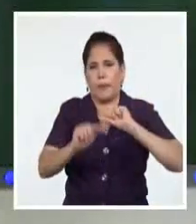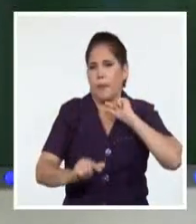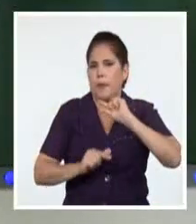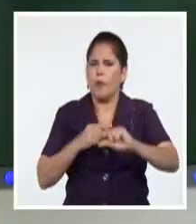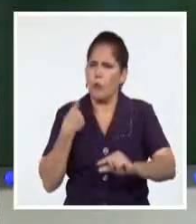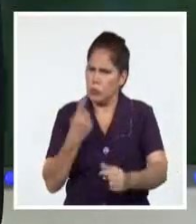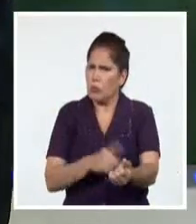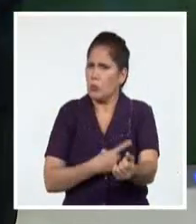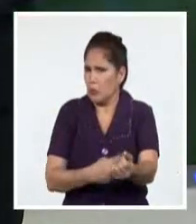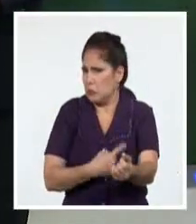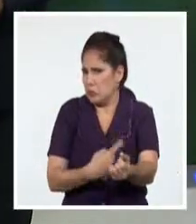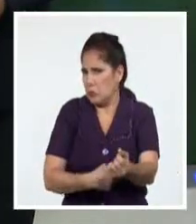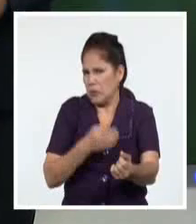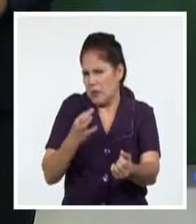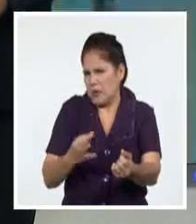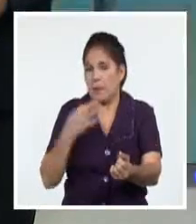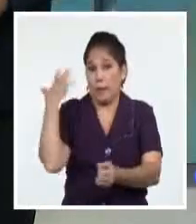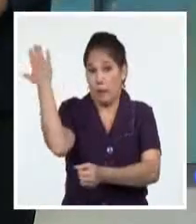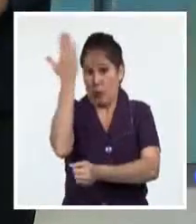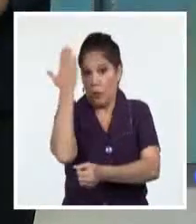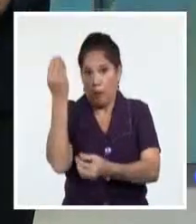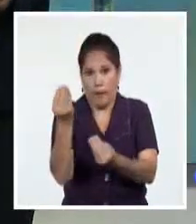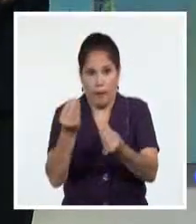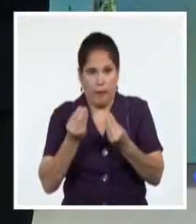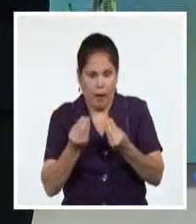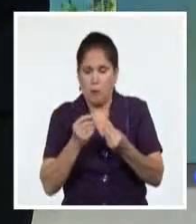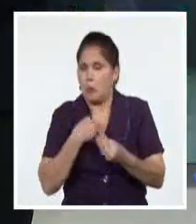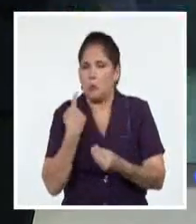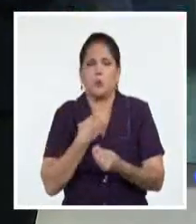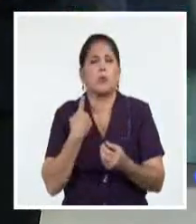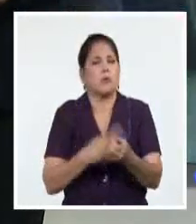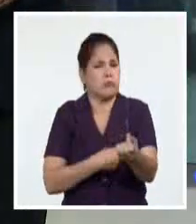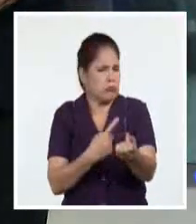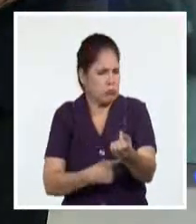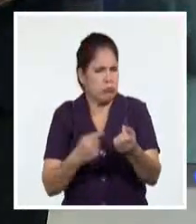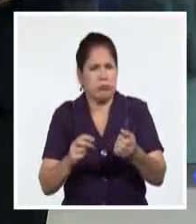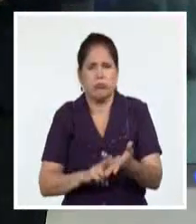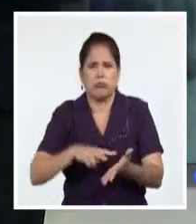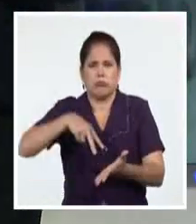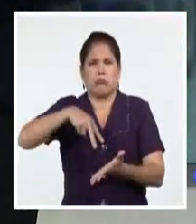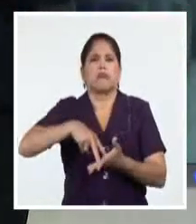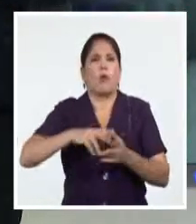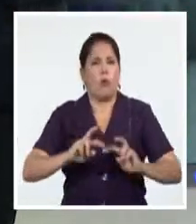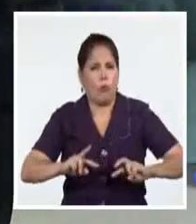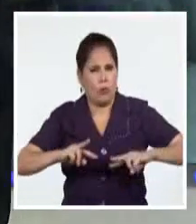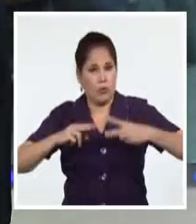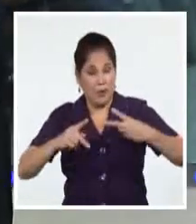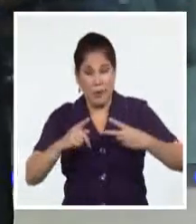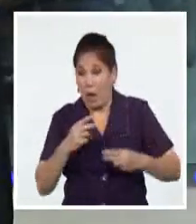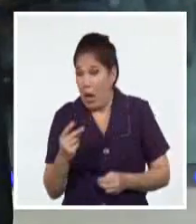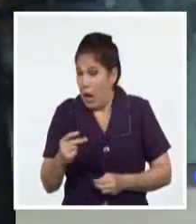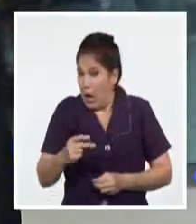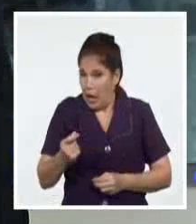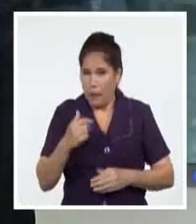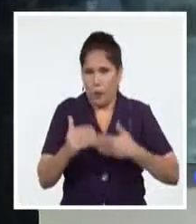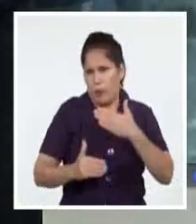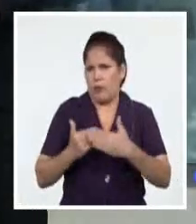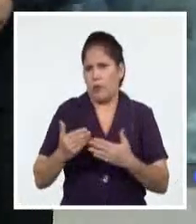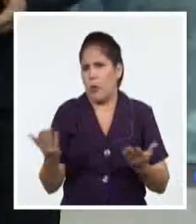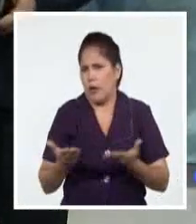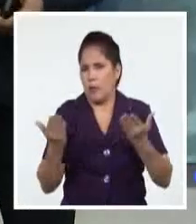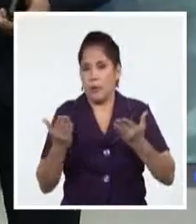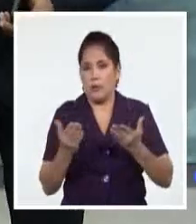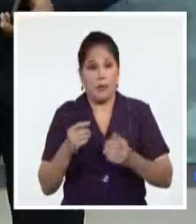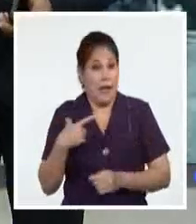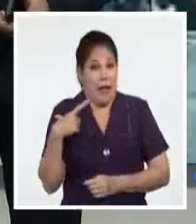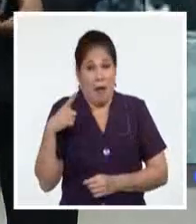acostumbrados a hacer cuando la naturaleza nos pone a prueba al ensañarse con nosotros. Para que sea más rápido ese proceso, ya partieron